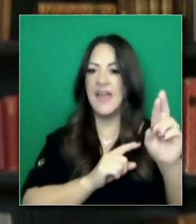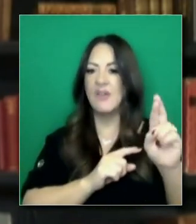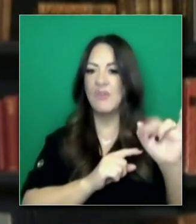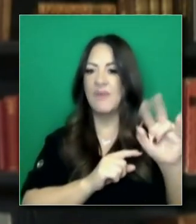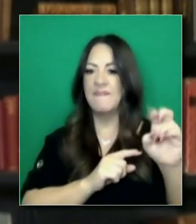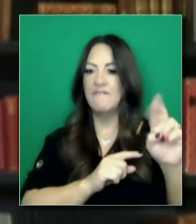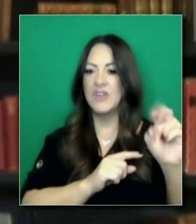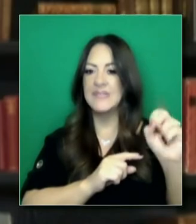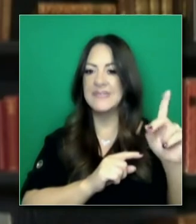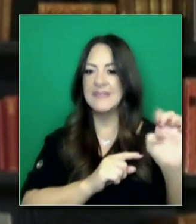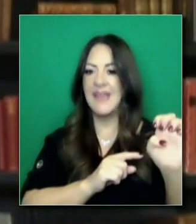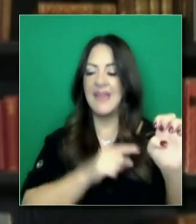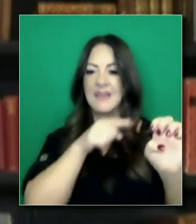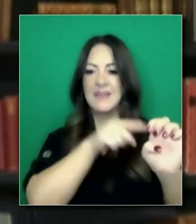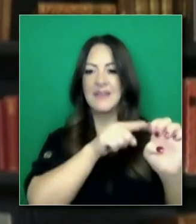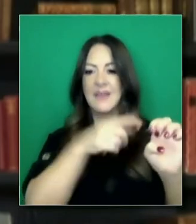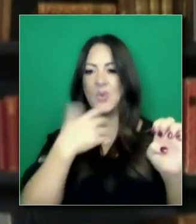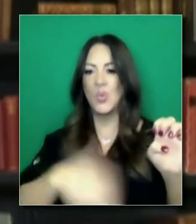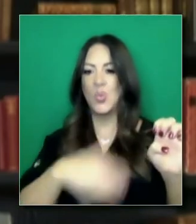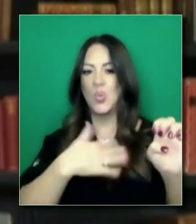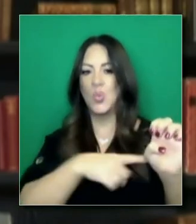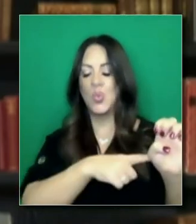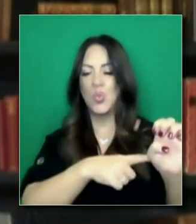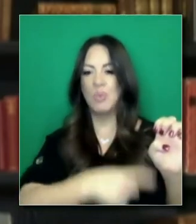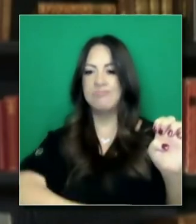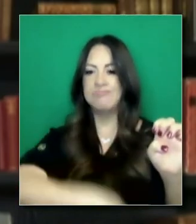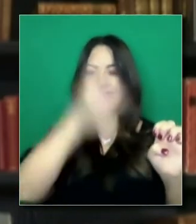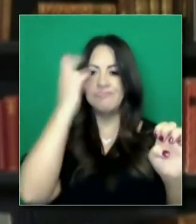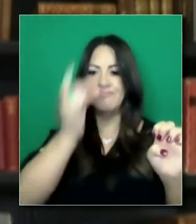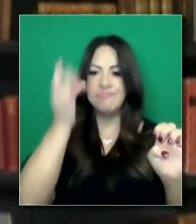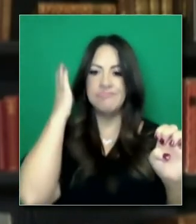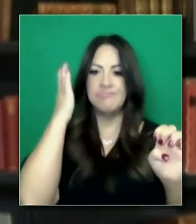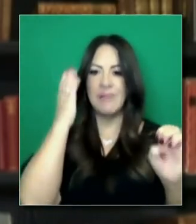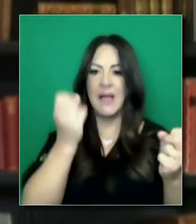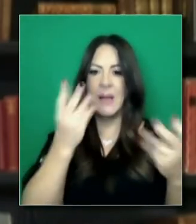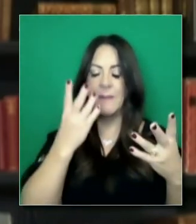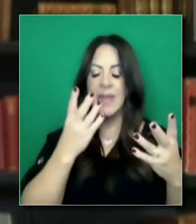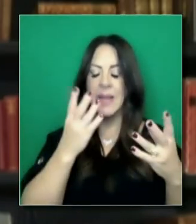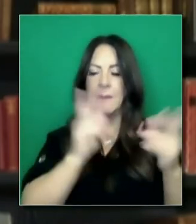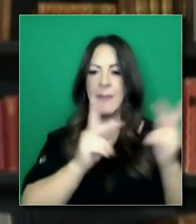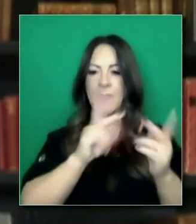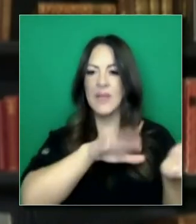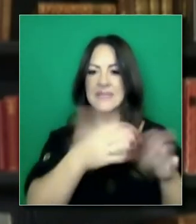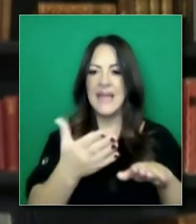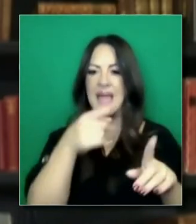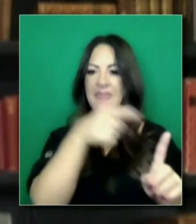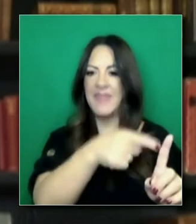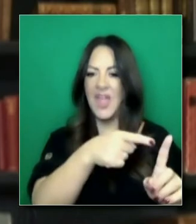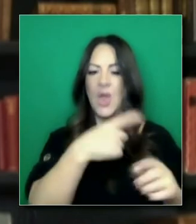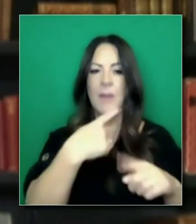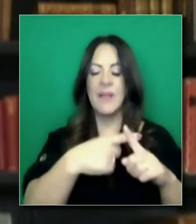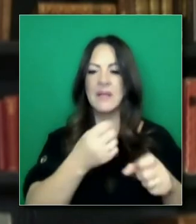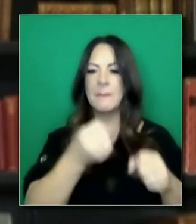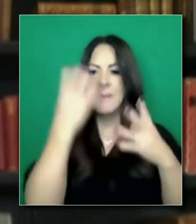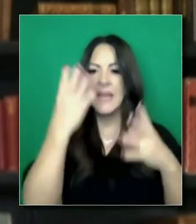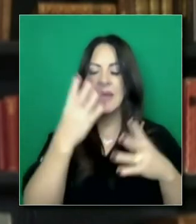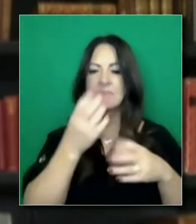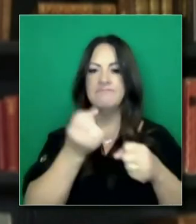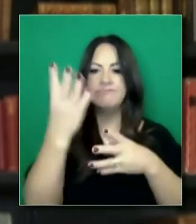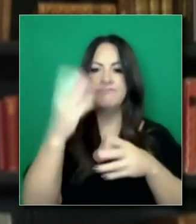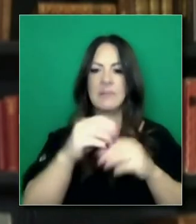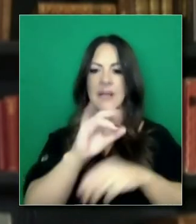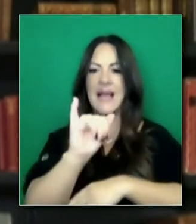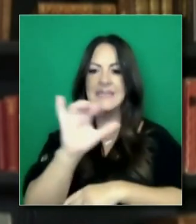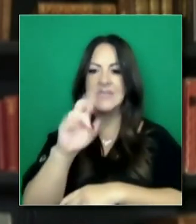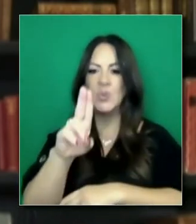están ahora pasando por algo terrible en vidas perdidas, en hospitales, en falta